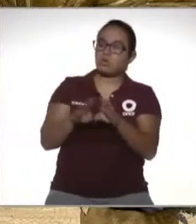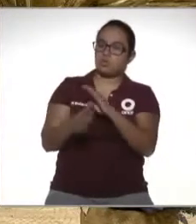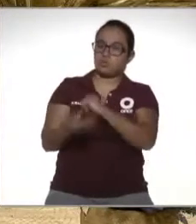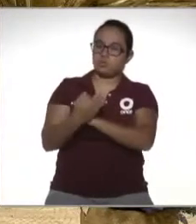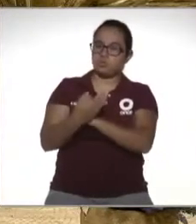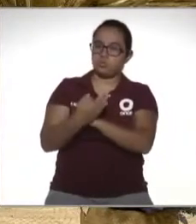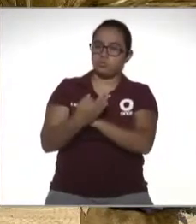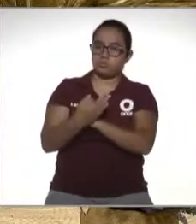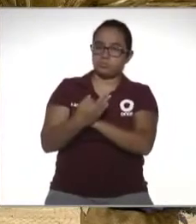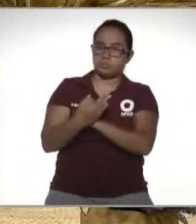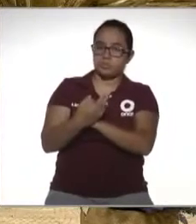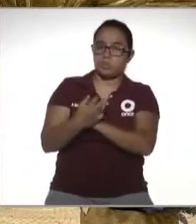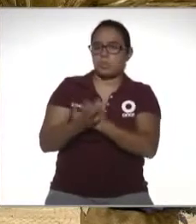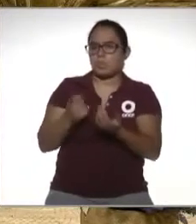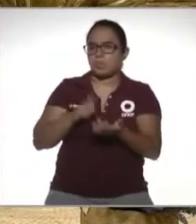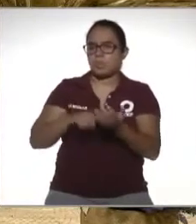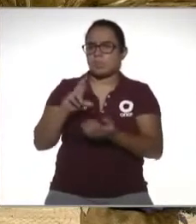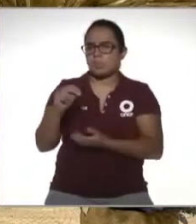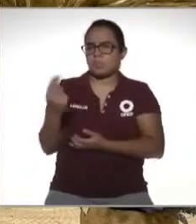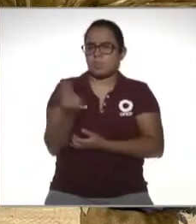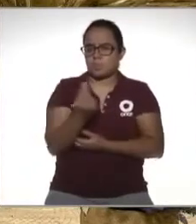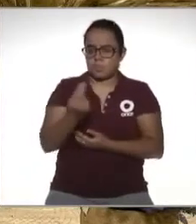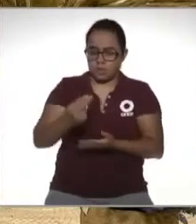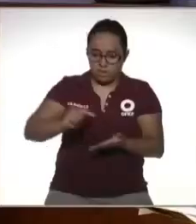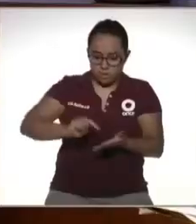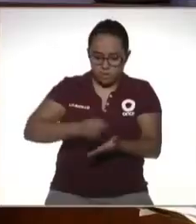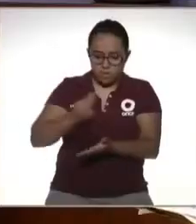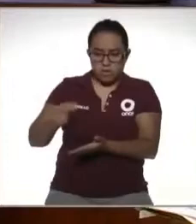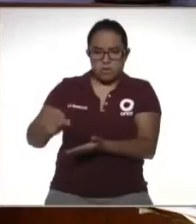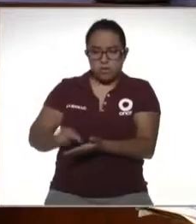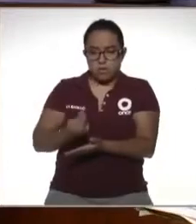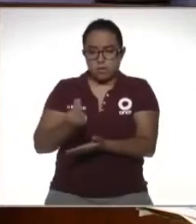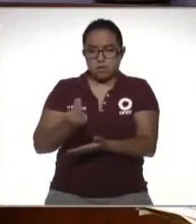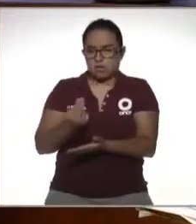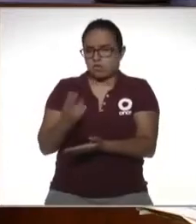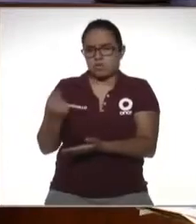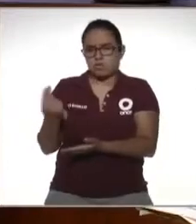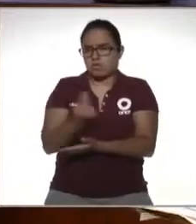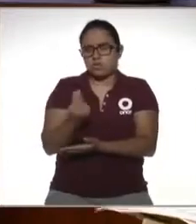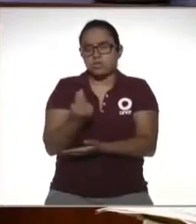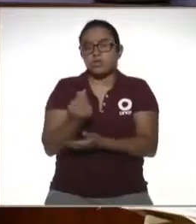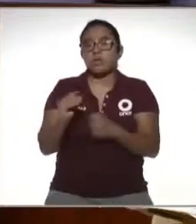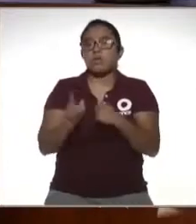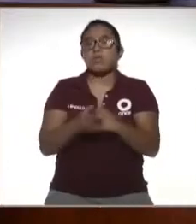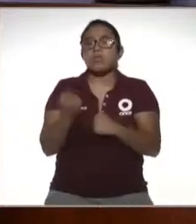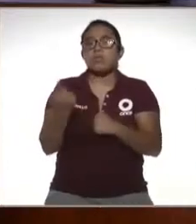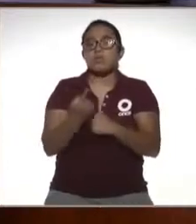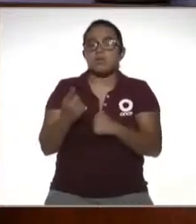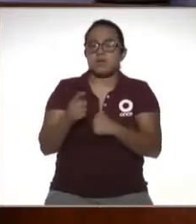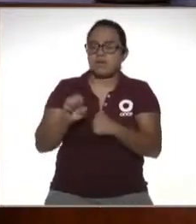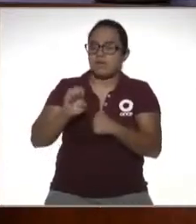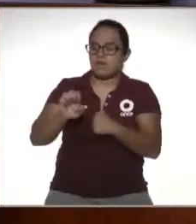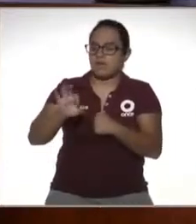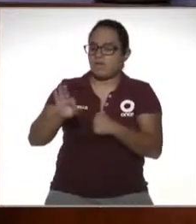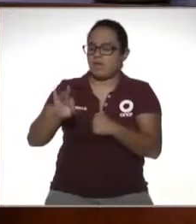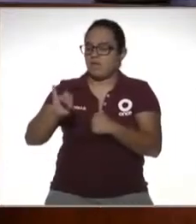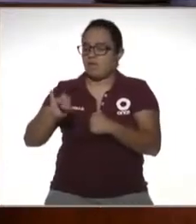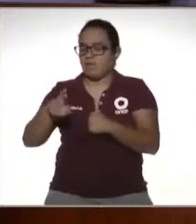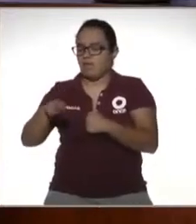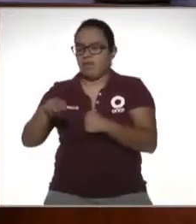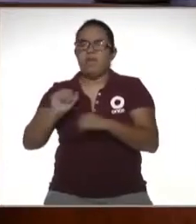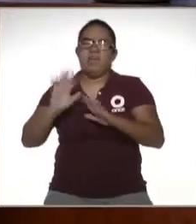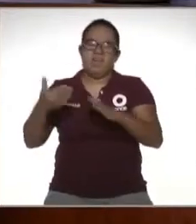y no necesitamos firmarlo autógrafamente porque con la e-firma que ya